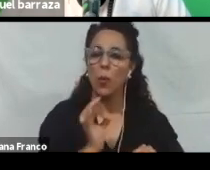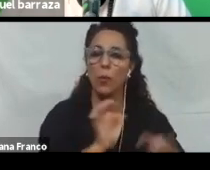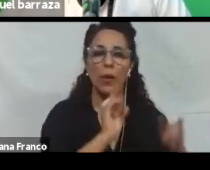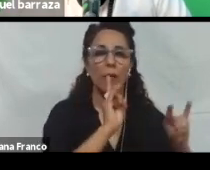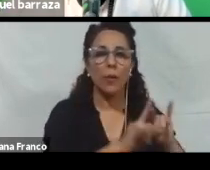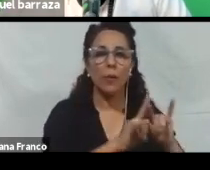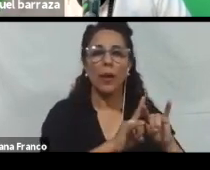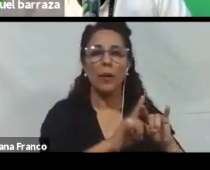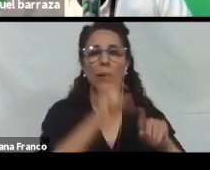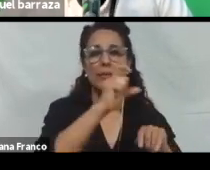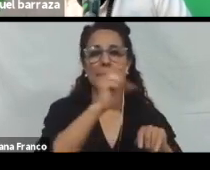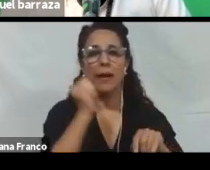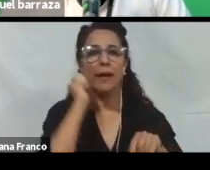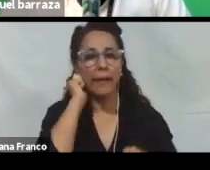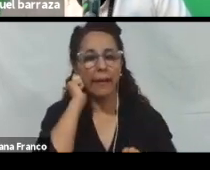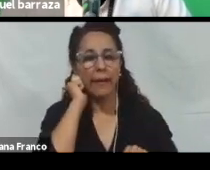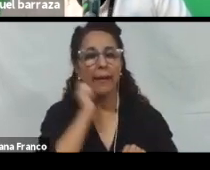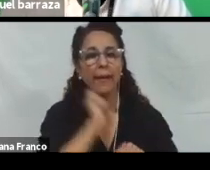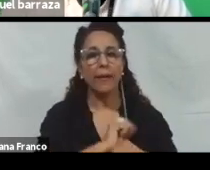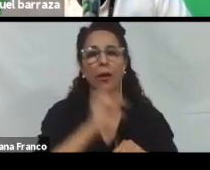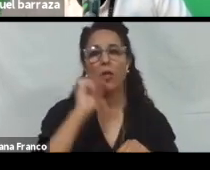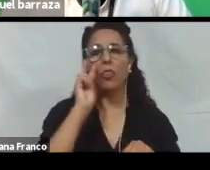2.0.